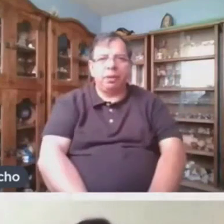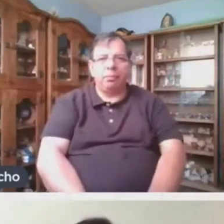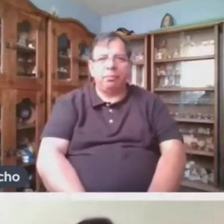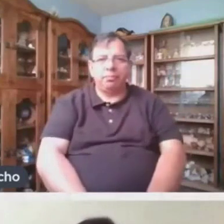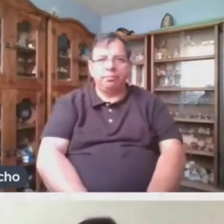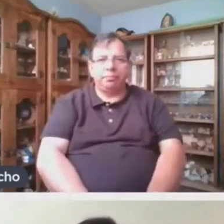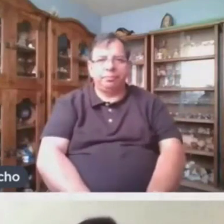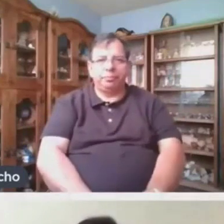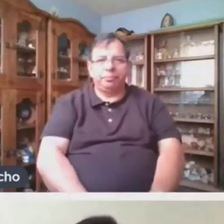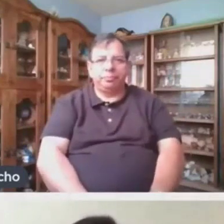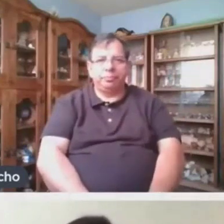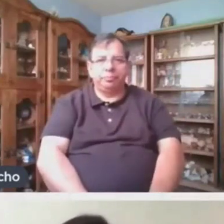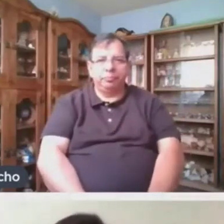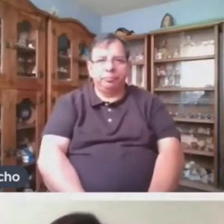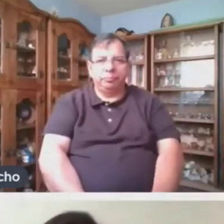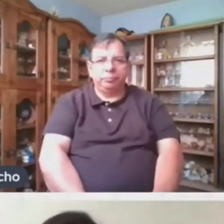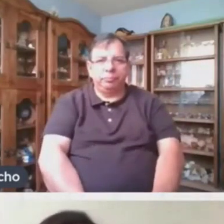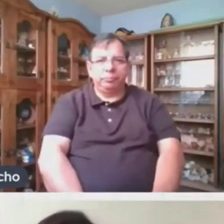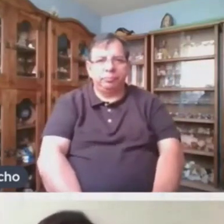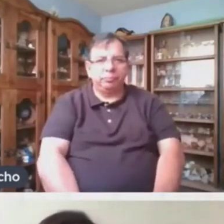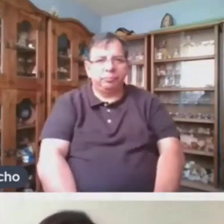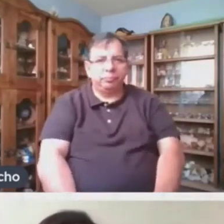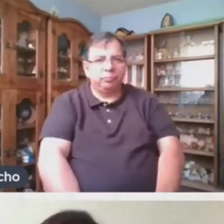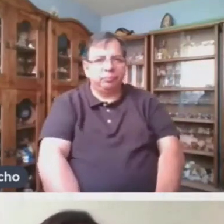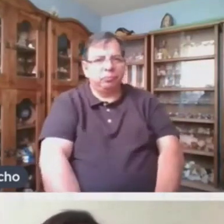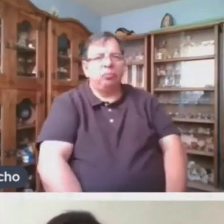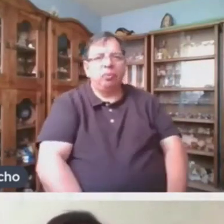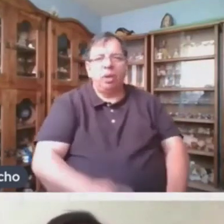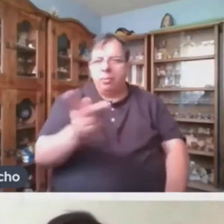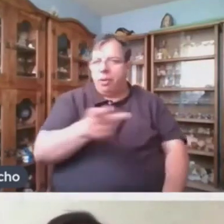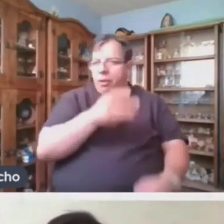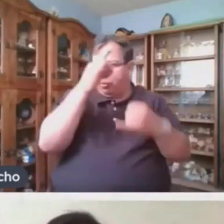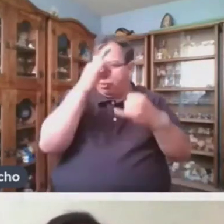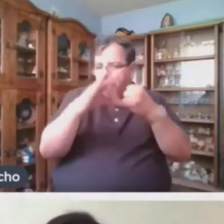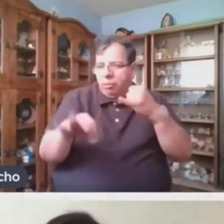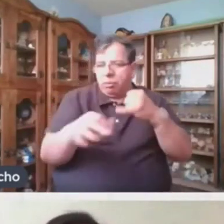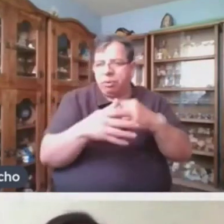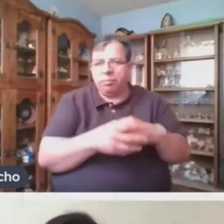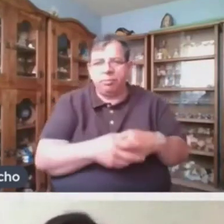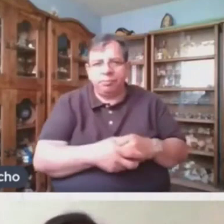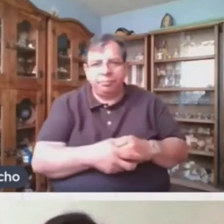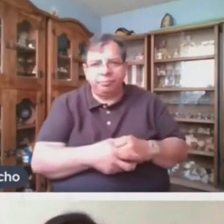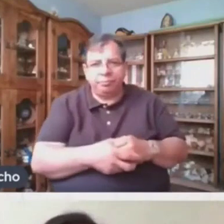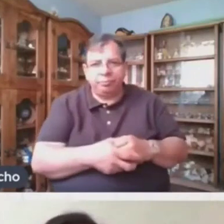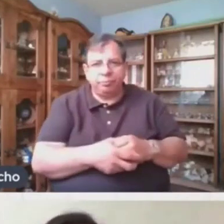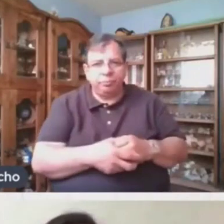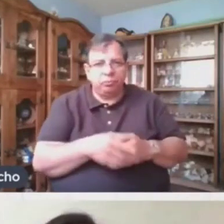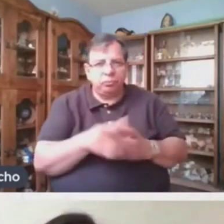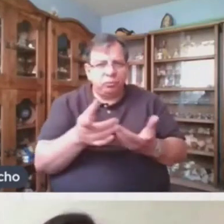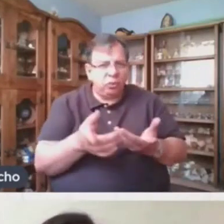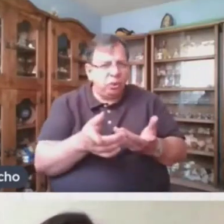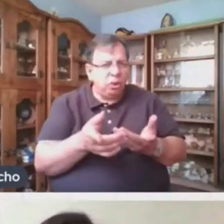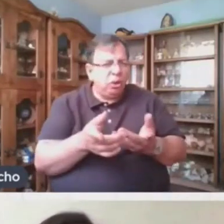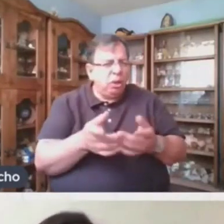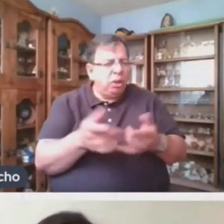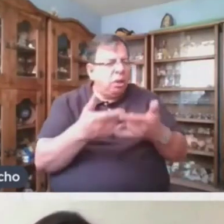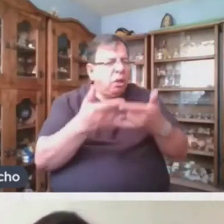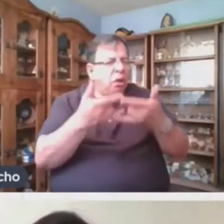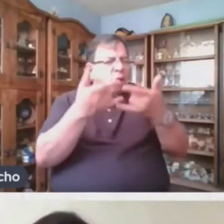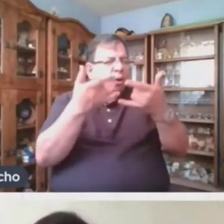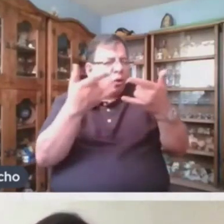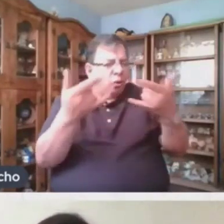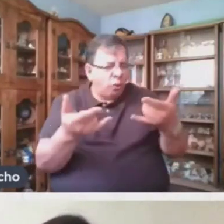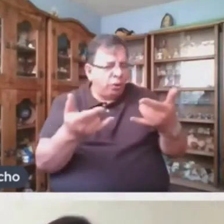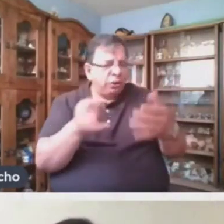Ok Y Una Última Pregunta Dice Nos Podría Recomendar Algún Otro Cuento De Ese Mismo